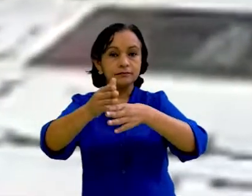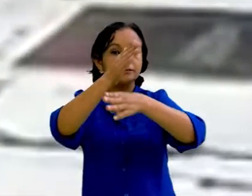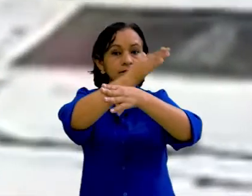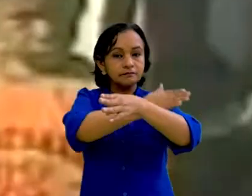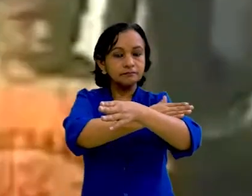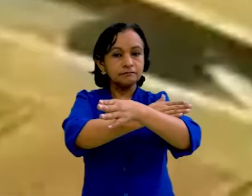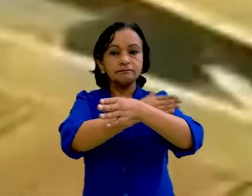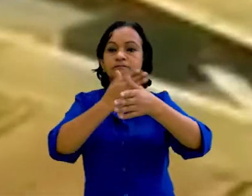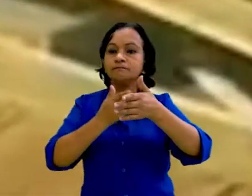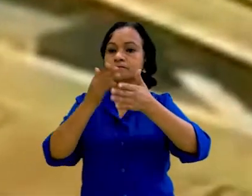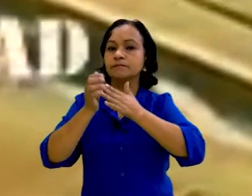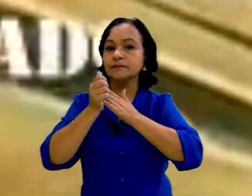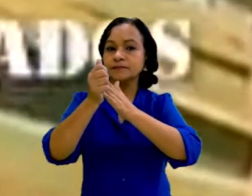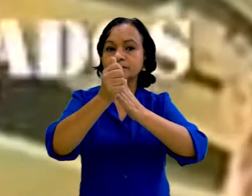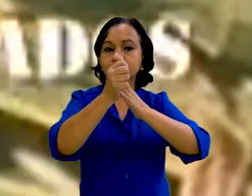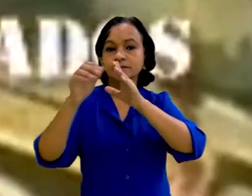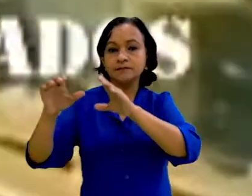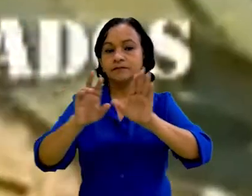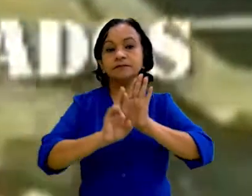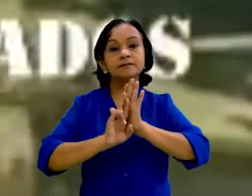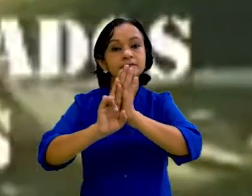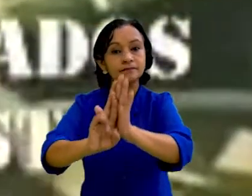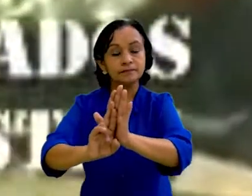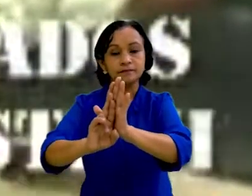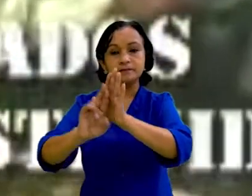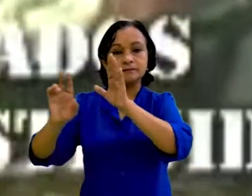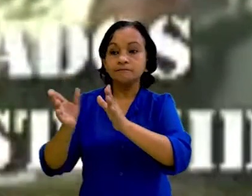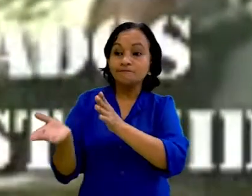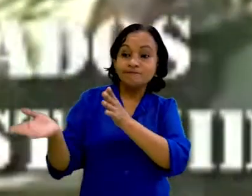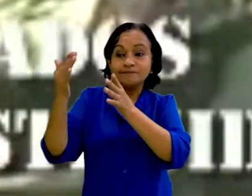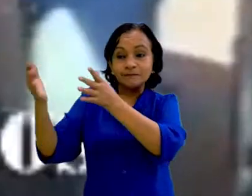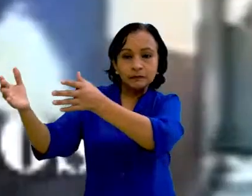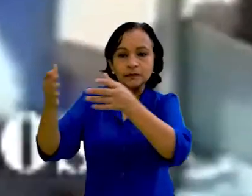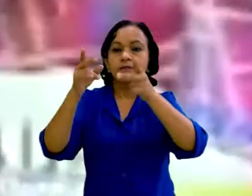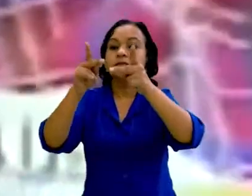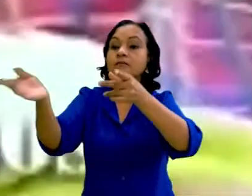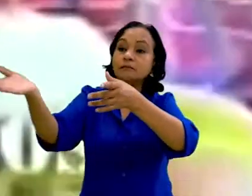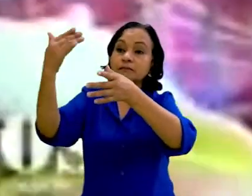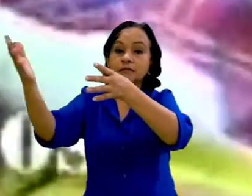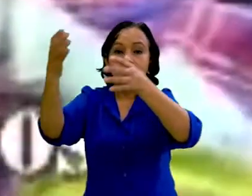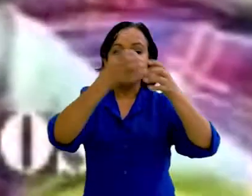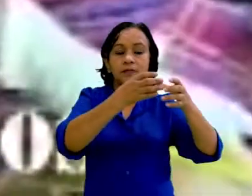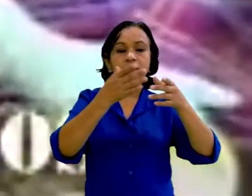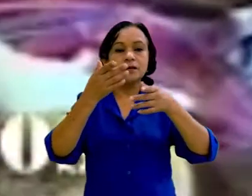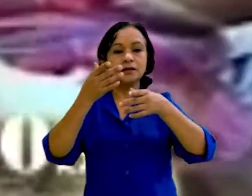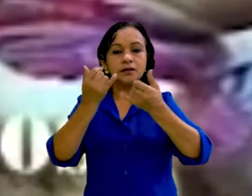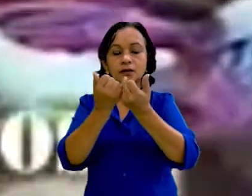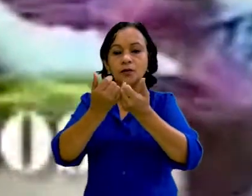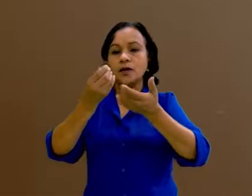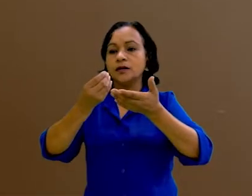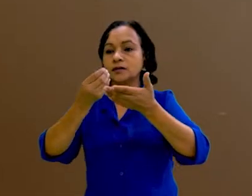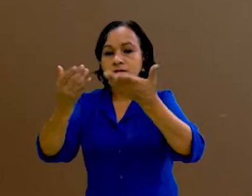previos del impacto, lideró in situ las acciones de respuesta, jornadas de evacuación y rescate, despliegue y distribución de